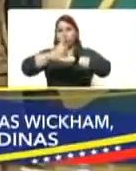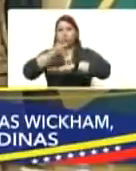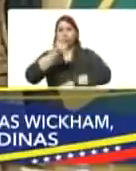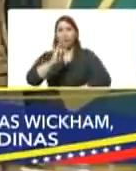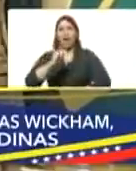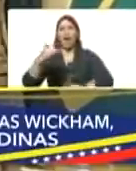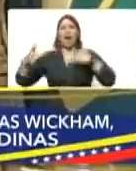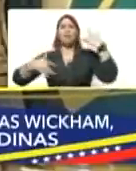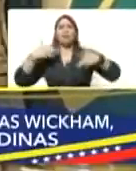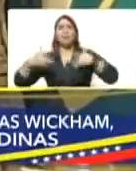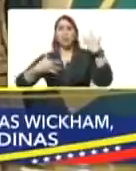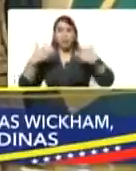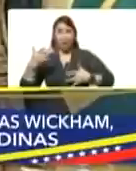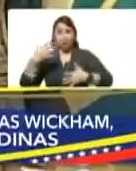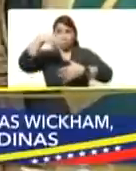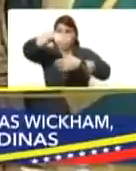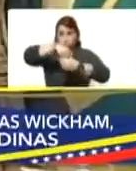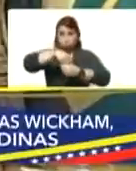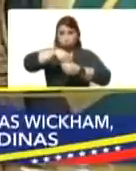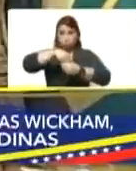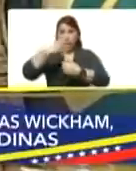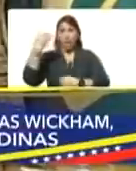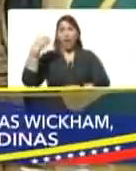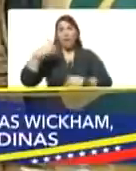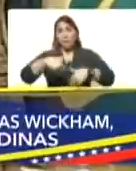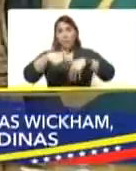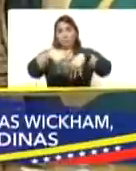de actividad aún en el ejército argentino.